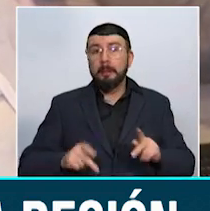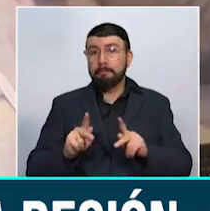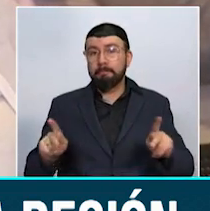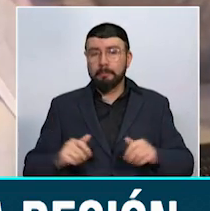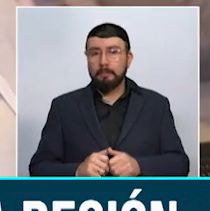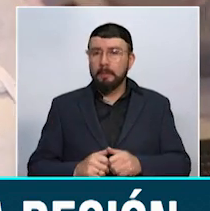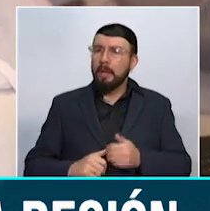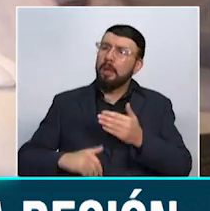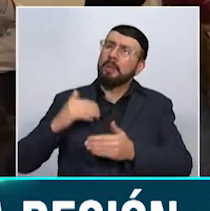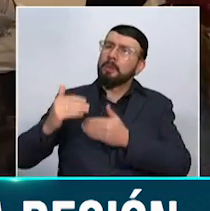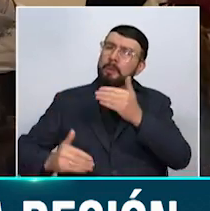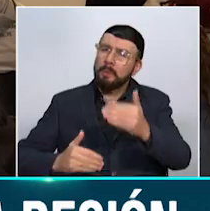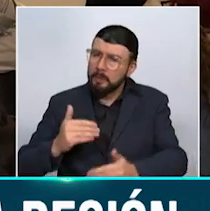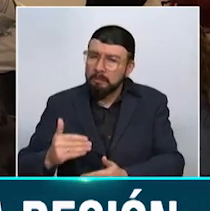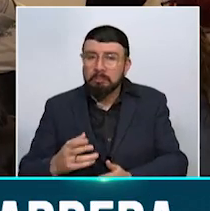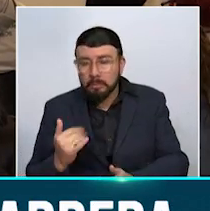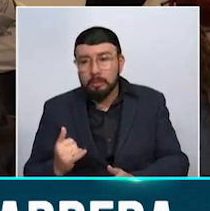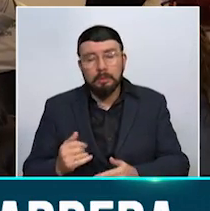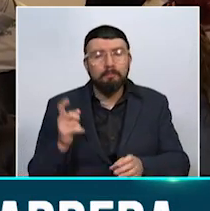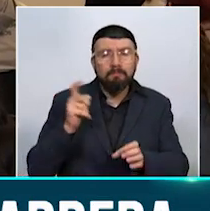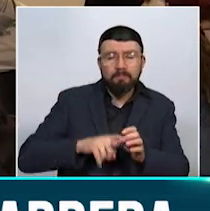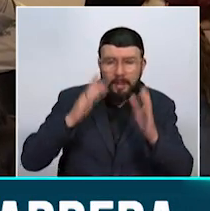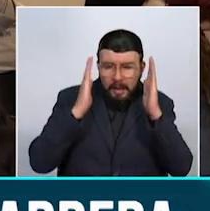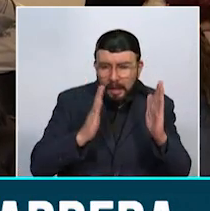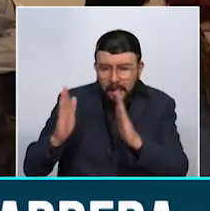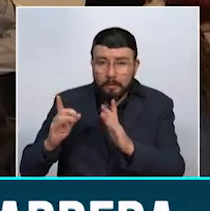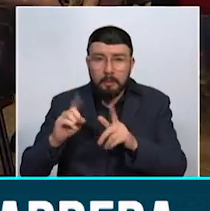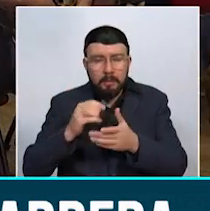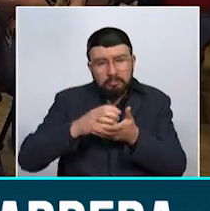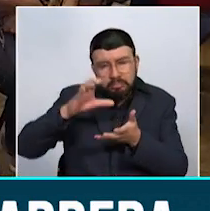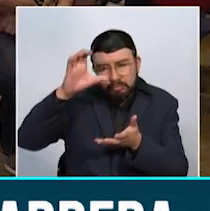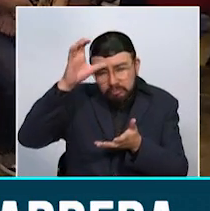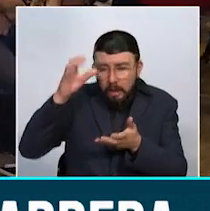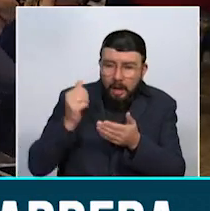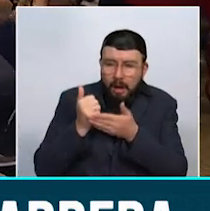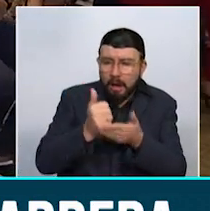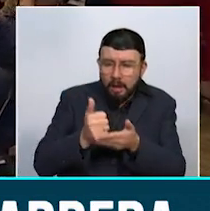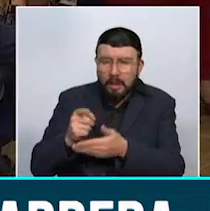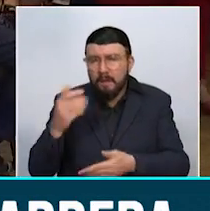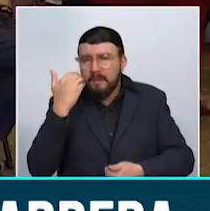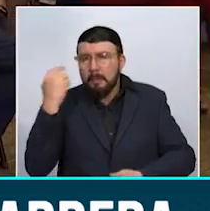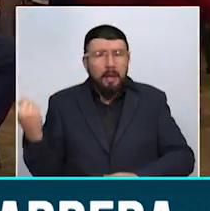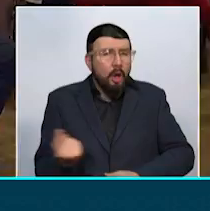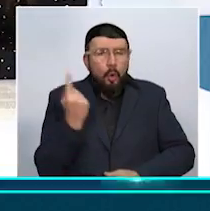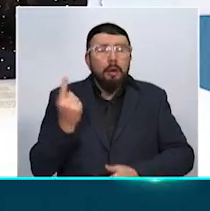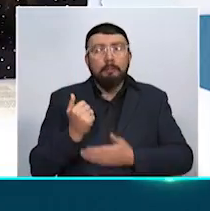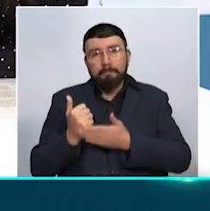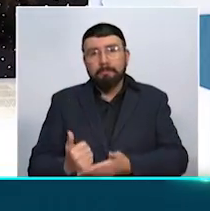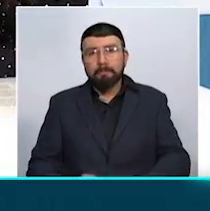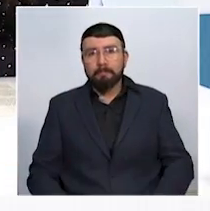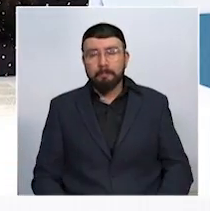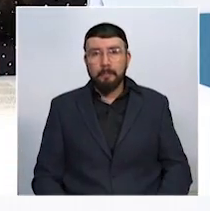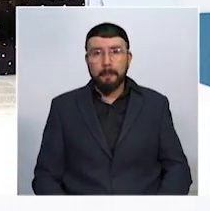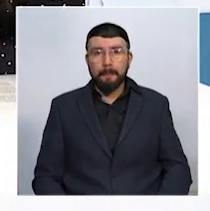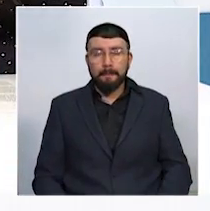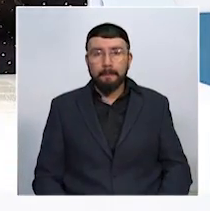plazo se esperan seguir fortaleciendo la ruta de atención y el conocimiento en las denominadas enfermedades huérfanas. La